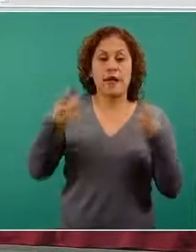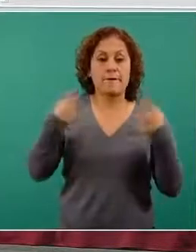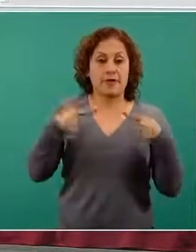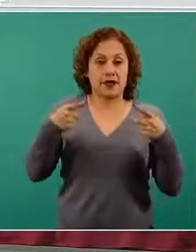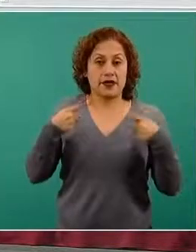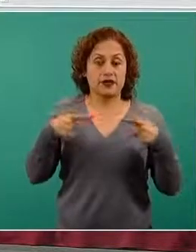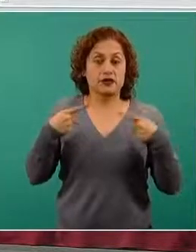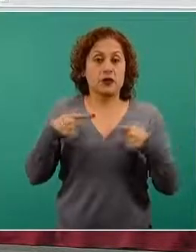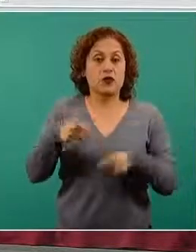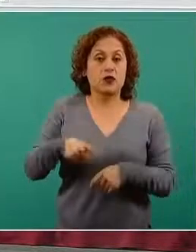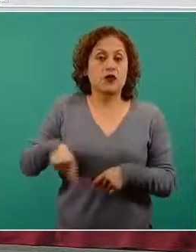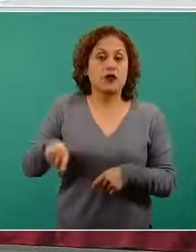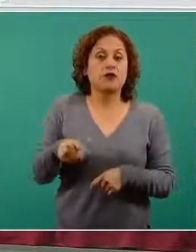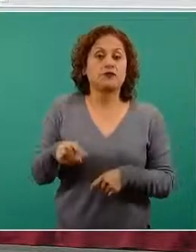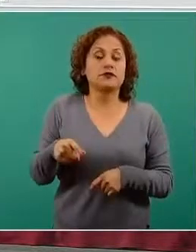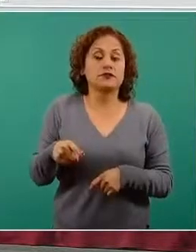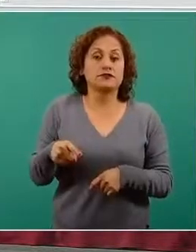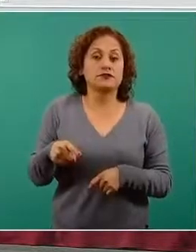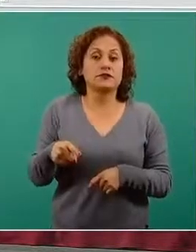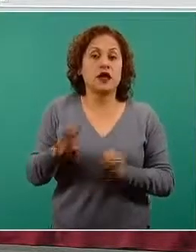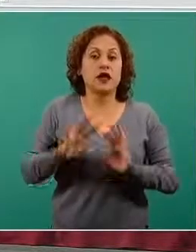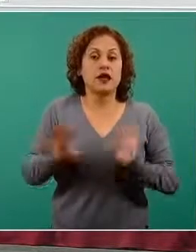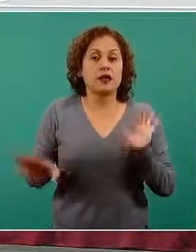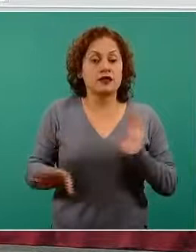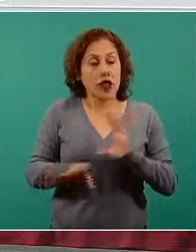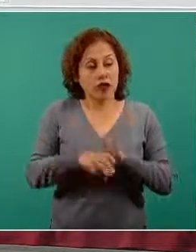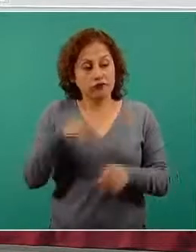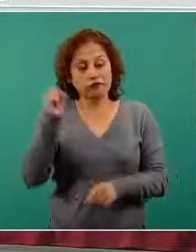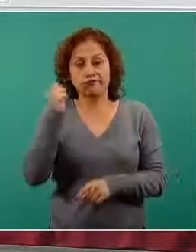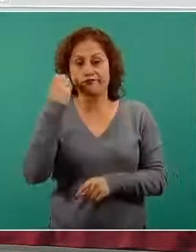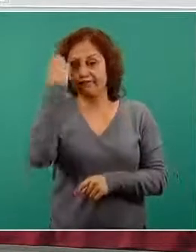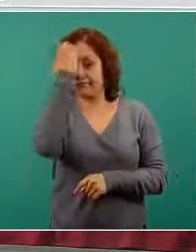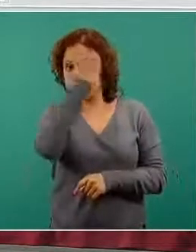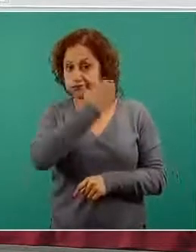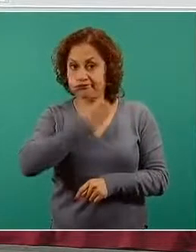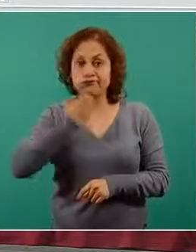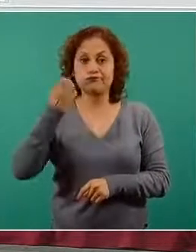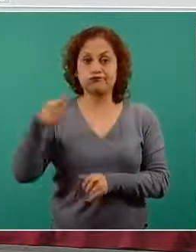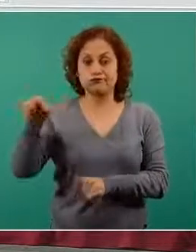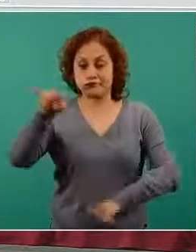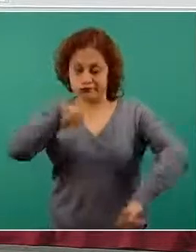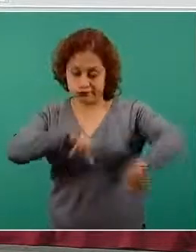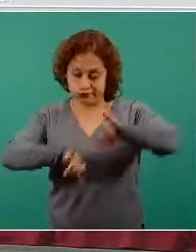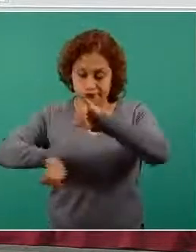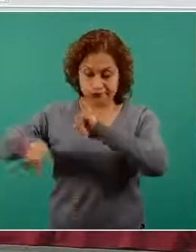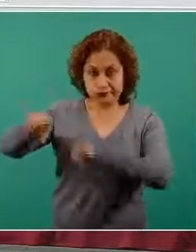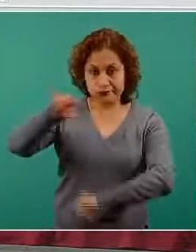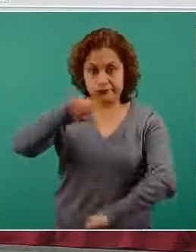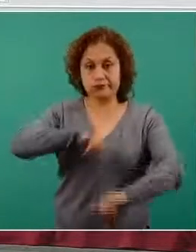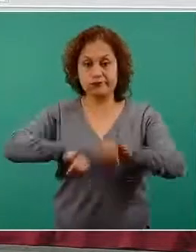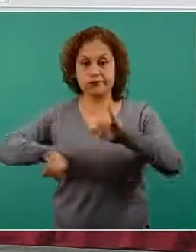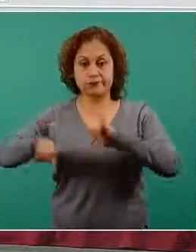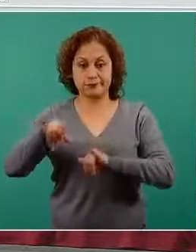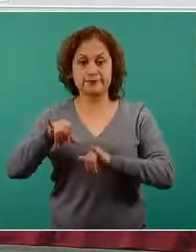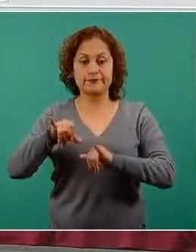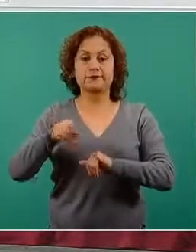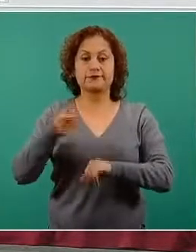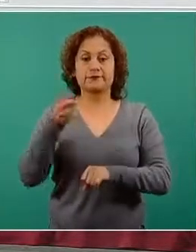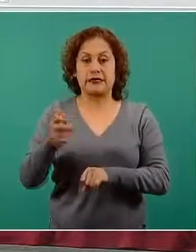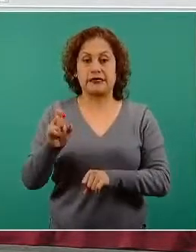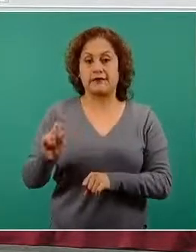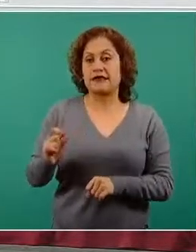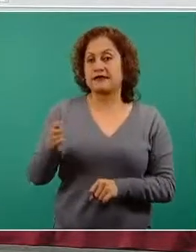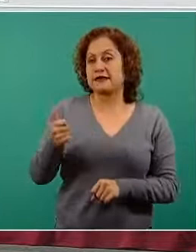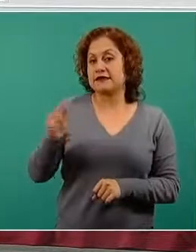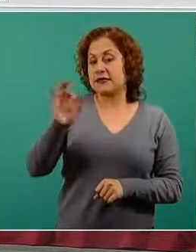tomadas una prueba de laboratorio y que tiene en general este 26